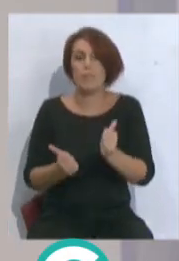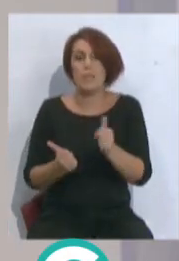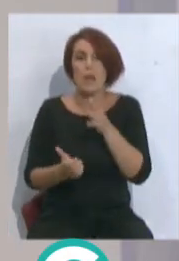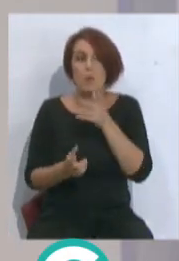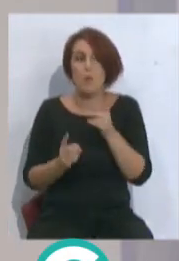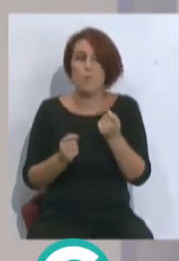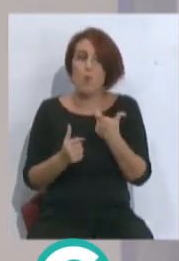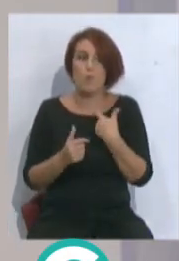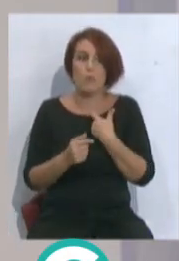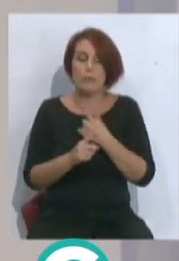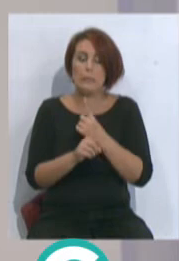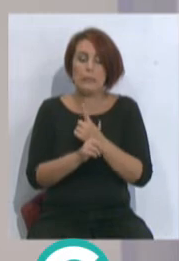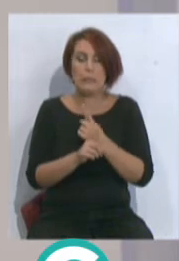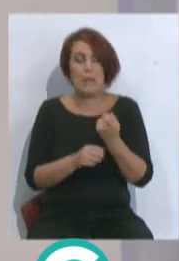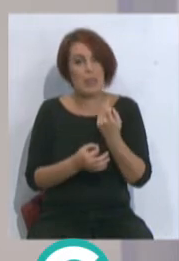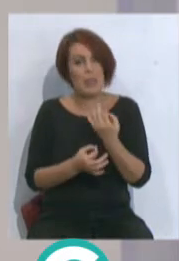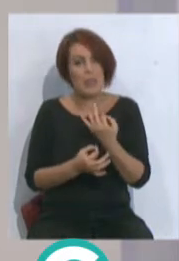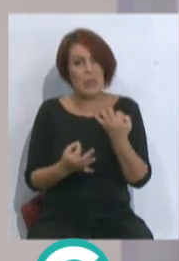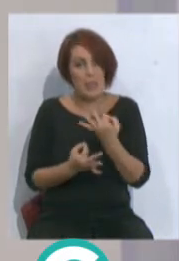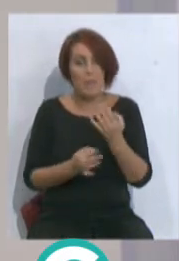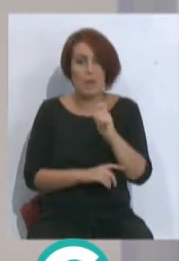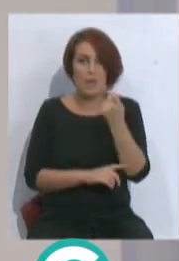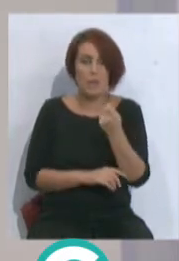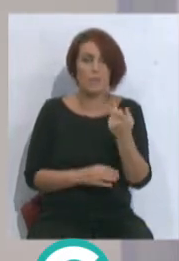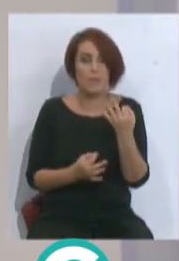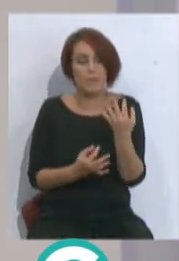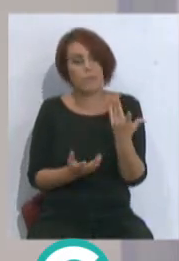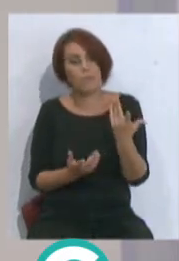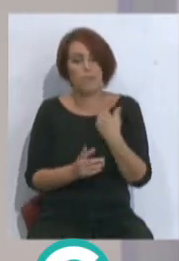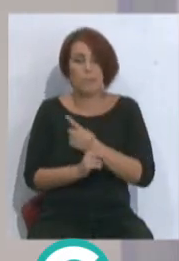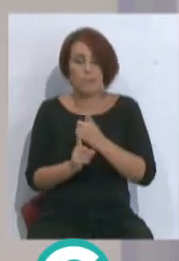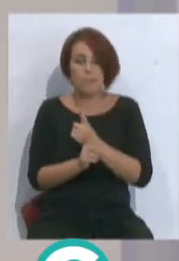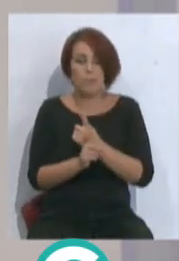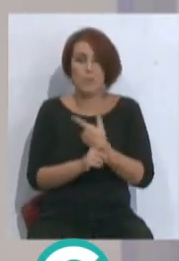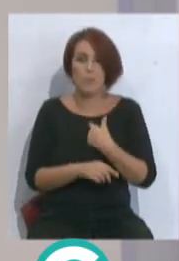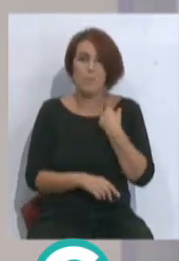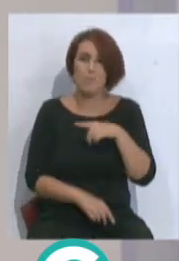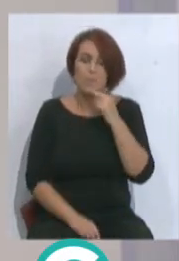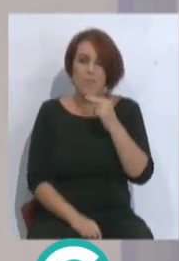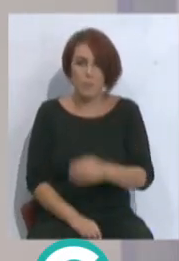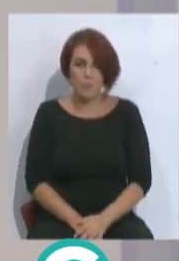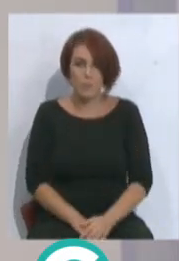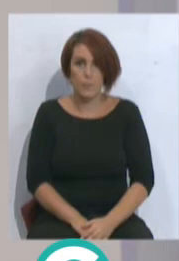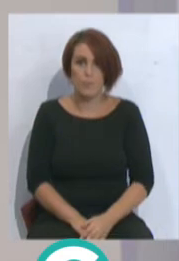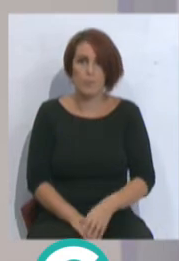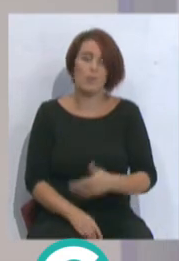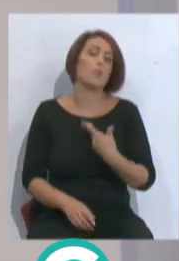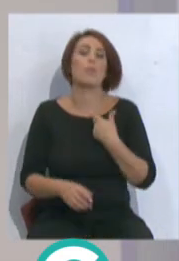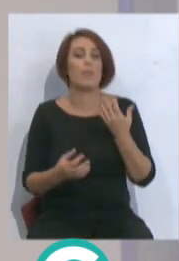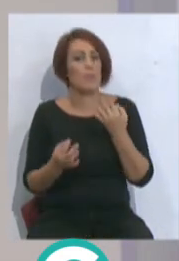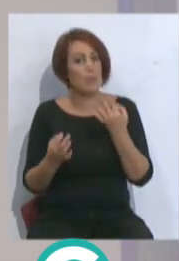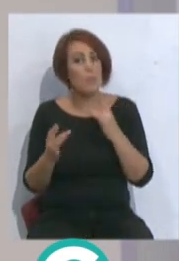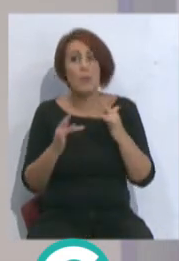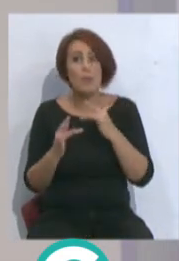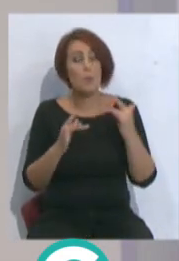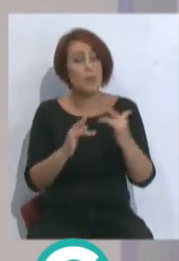vas a remorque de tener que puntuar, de tener que ganar. Y entonces juegas con eso un poquito más. Tienes el miedo a perder. ¿De tener que ganar? ¿De ir por los partidos? No,